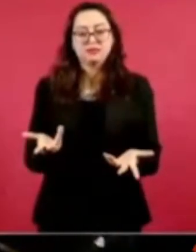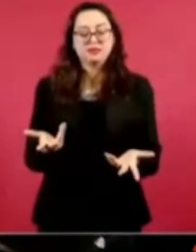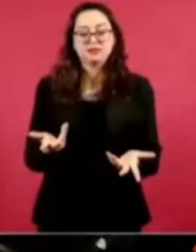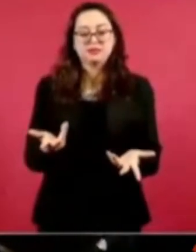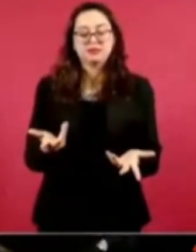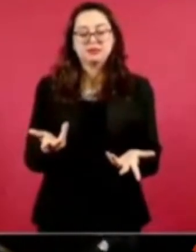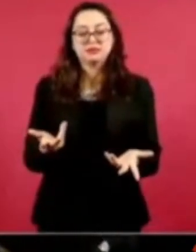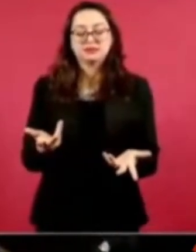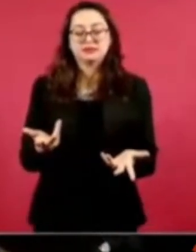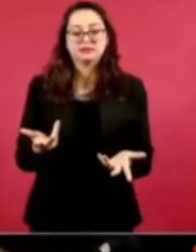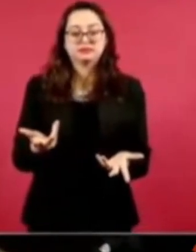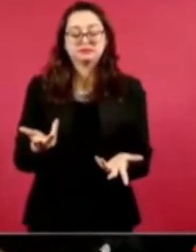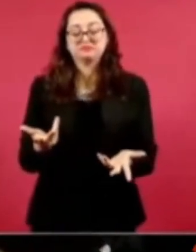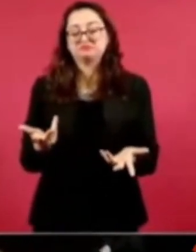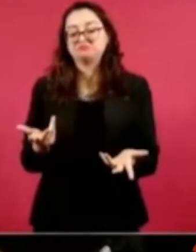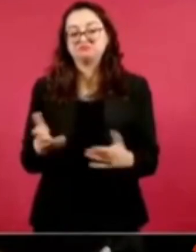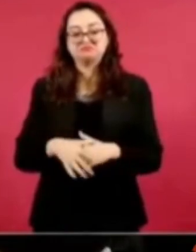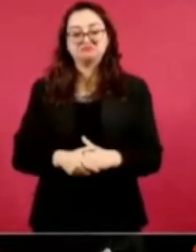nos